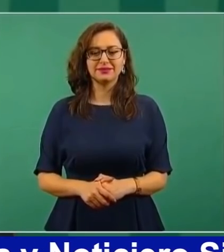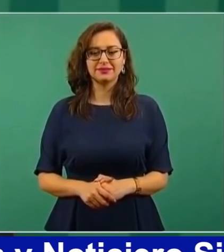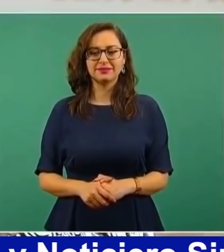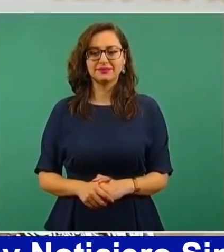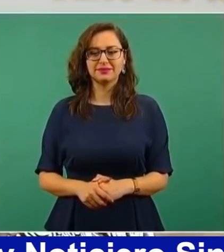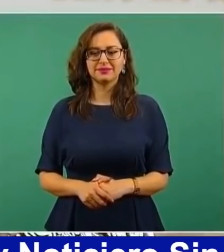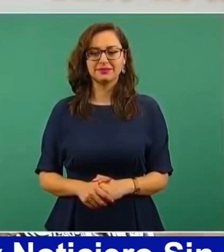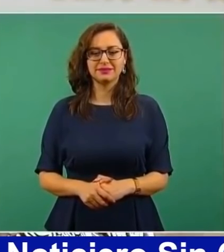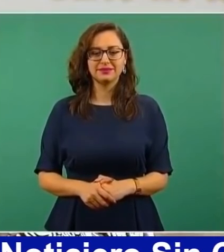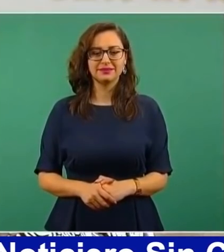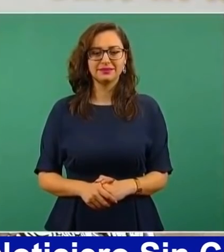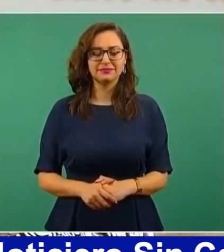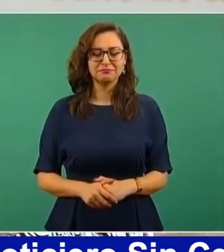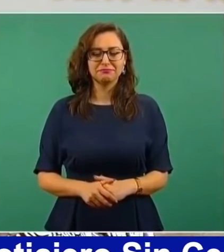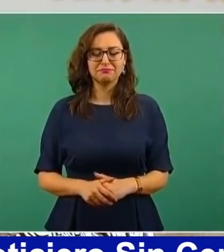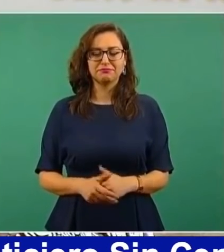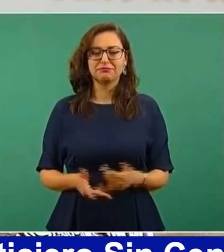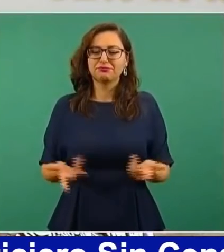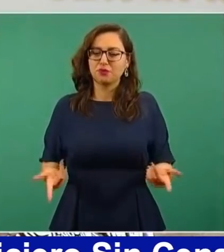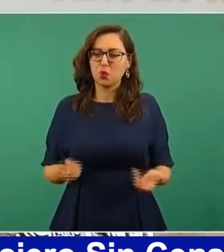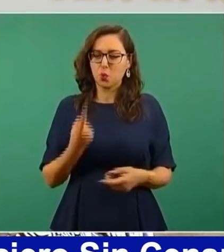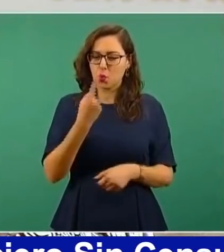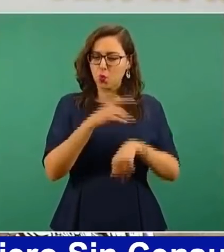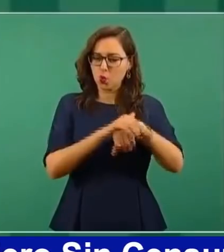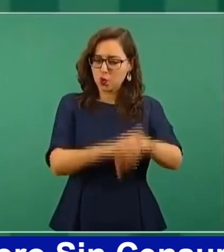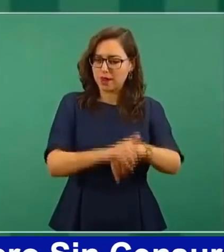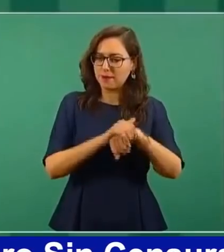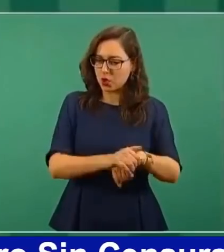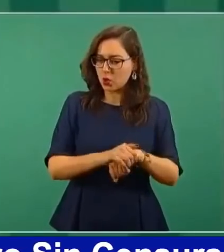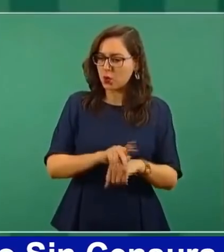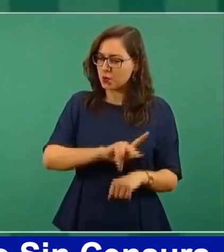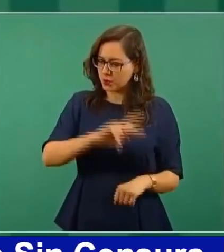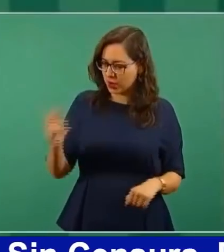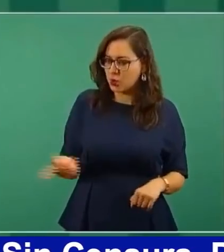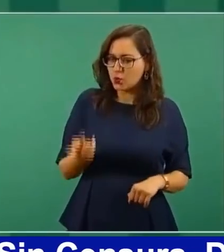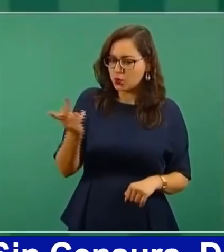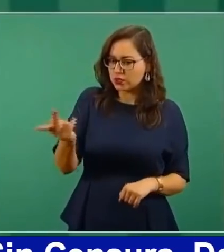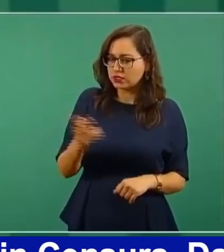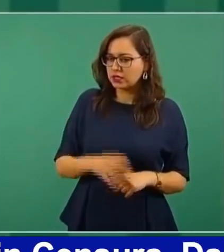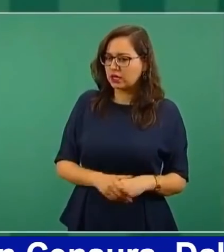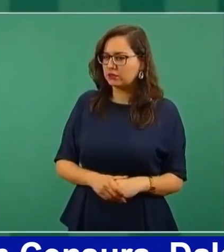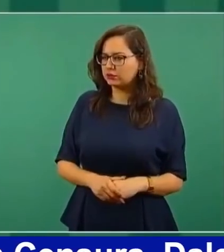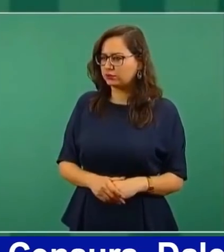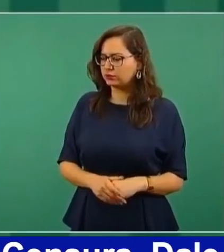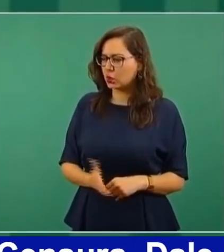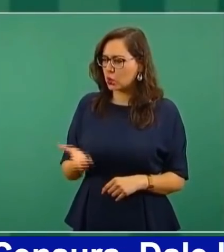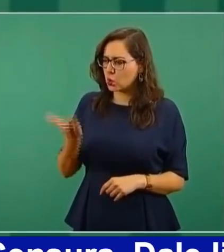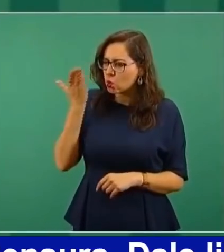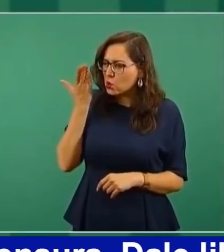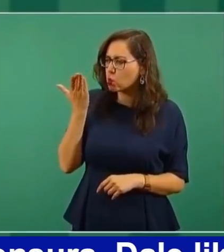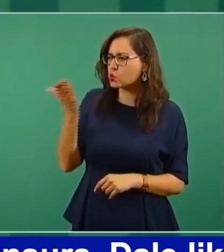dice un amigo oiga si usted es tan cercano